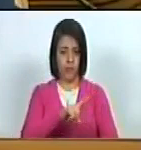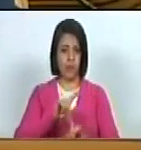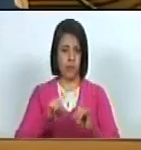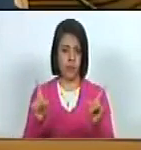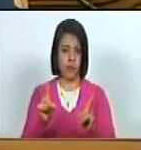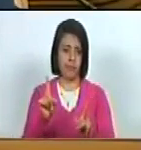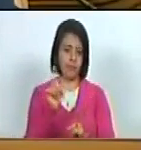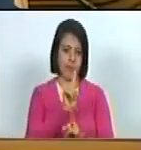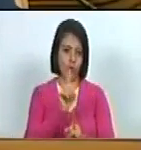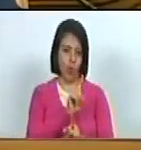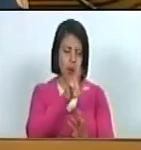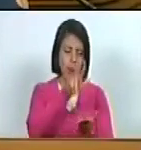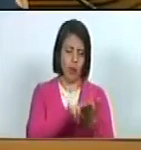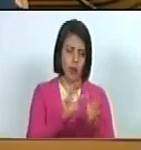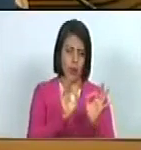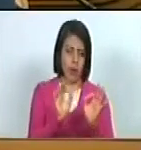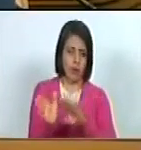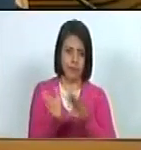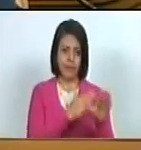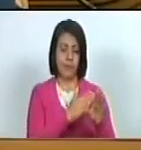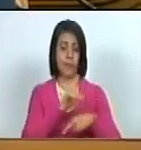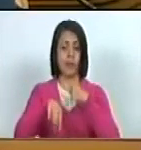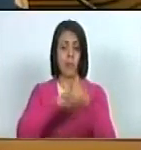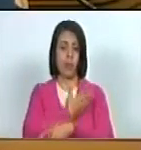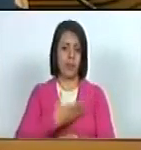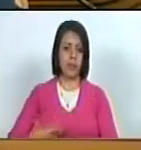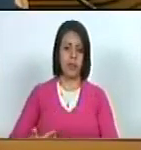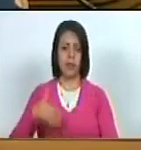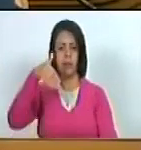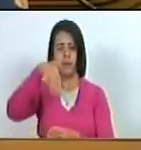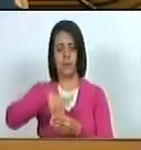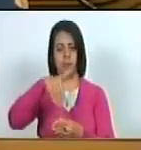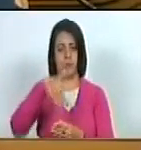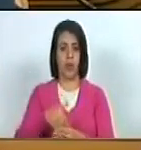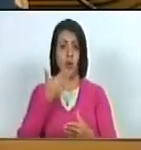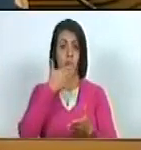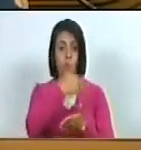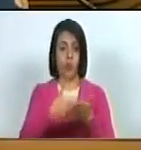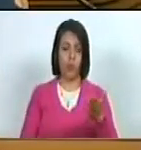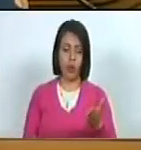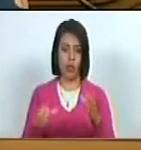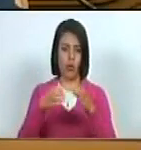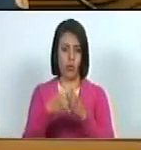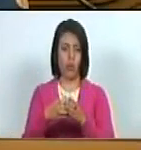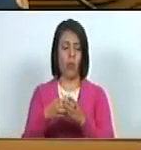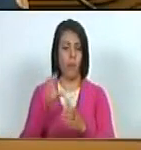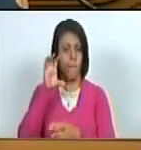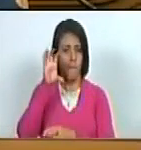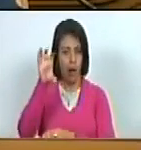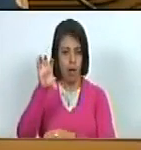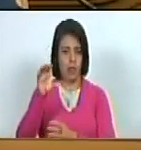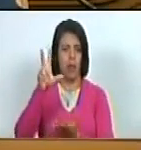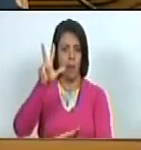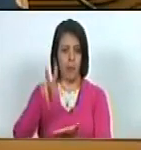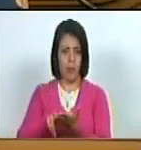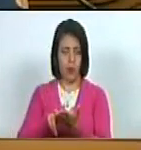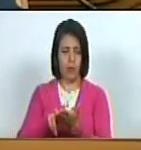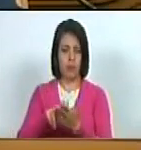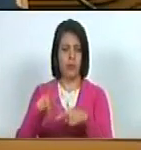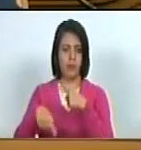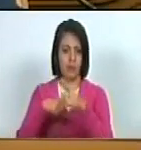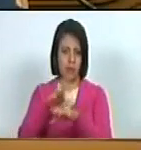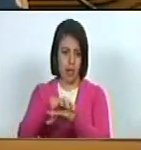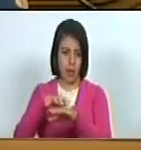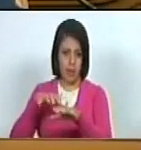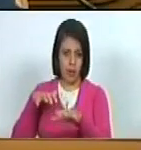resultando negada. Seguidamente, el Presidente sometió a votación la propuesta del Bloque de la Patria, resultando aprobada